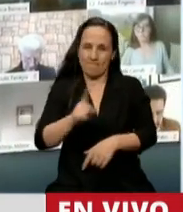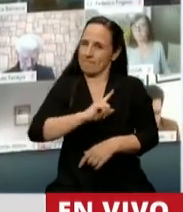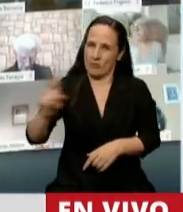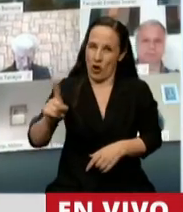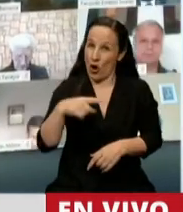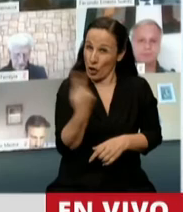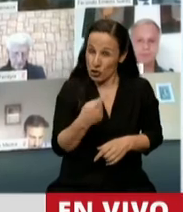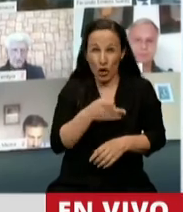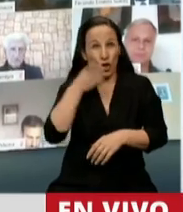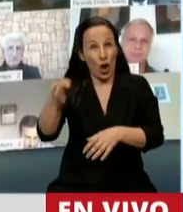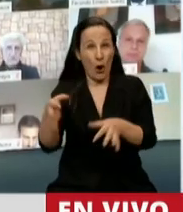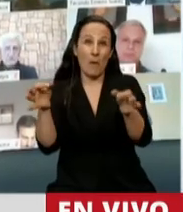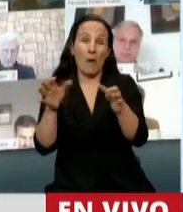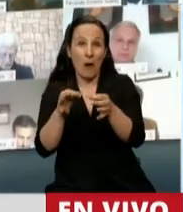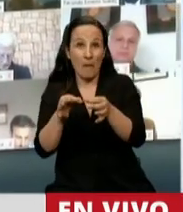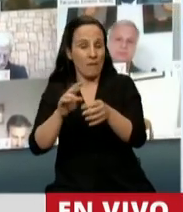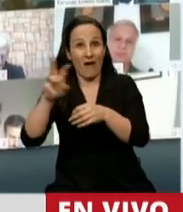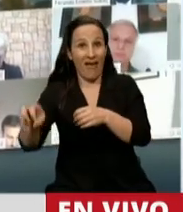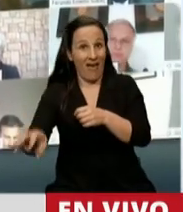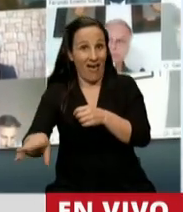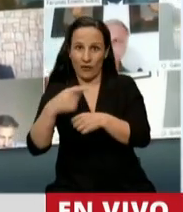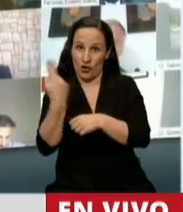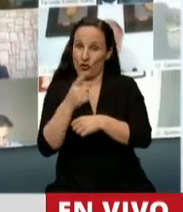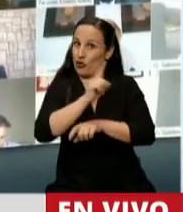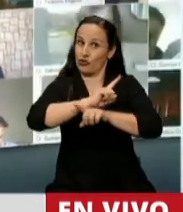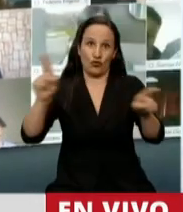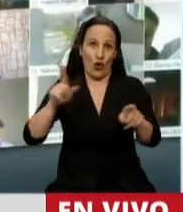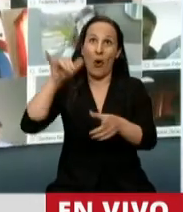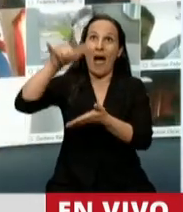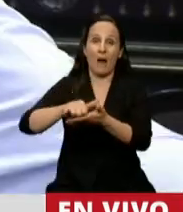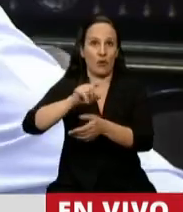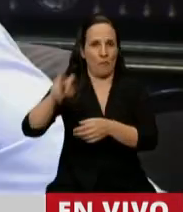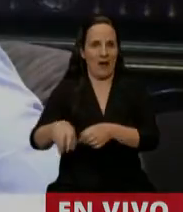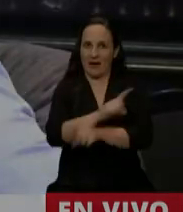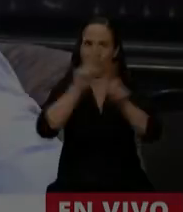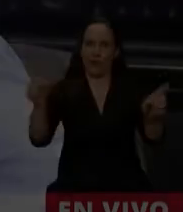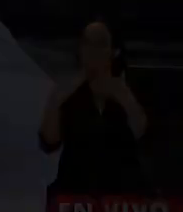presidente. Nos vamos a bajar del avión. Gracias, señor presidente. Gracias, diputado.